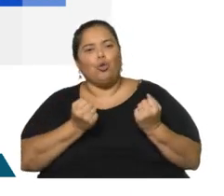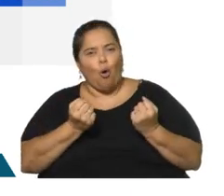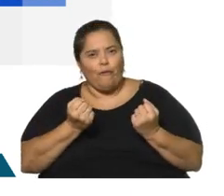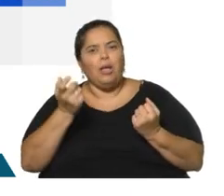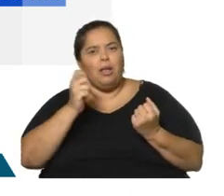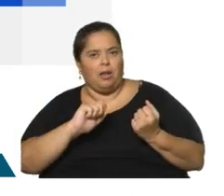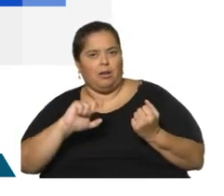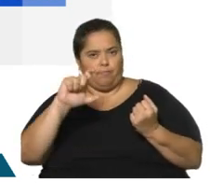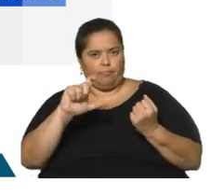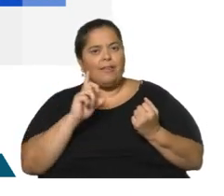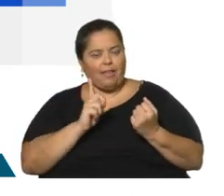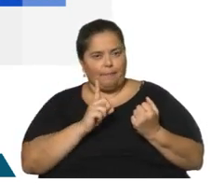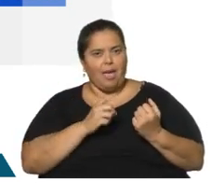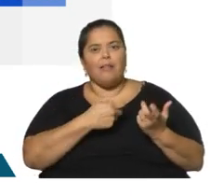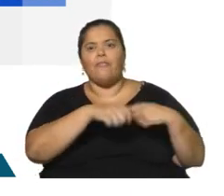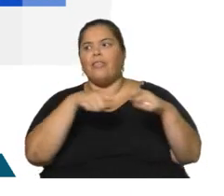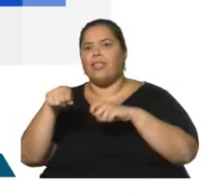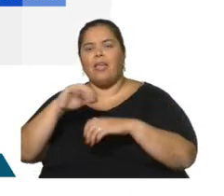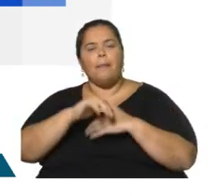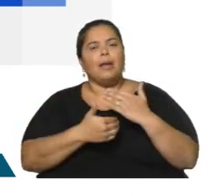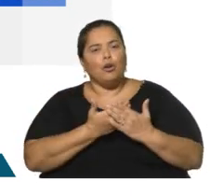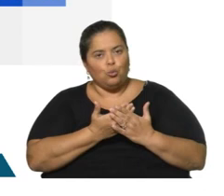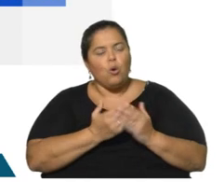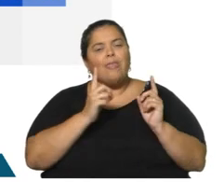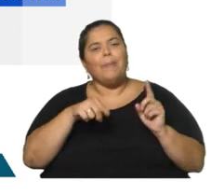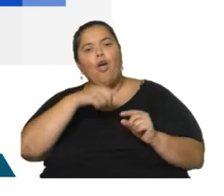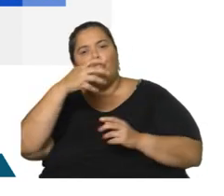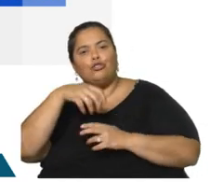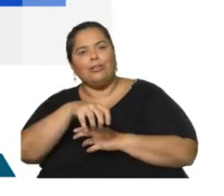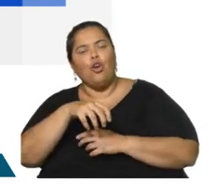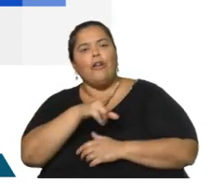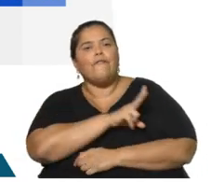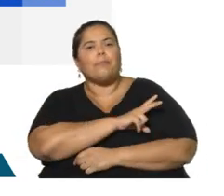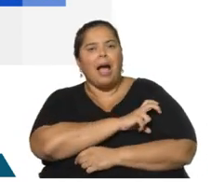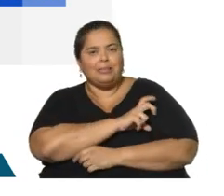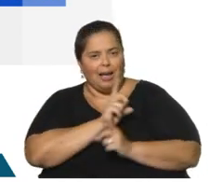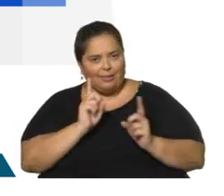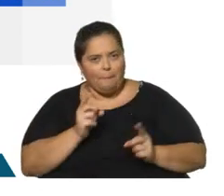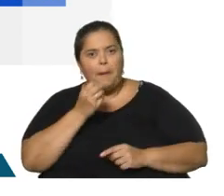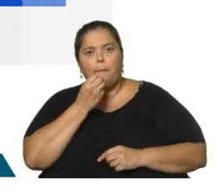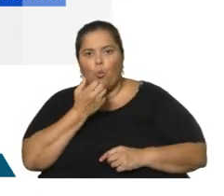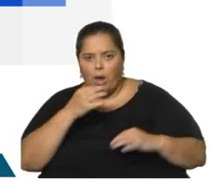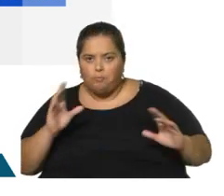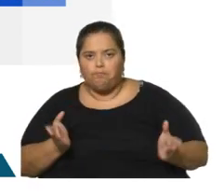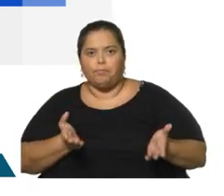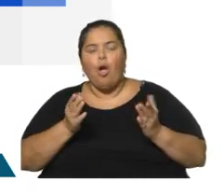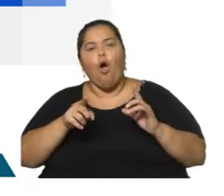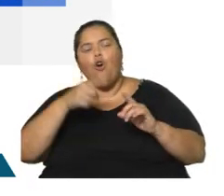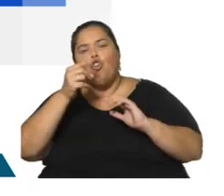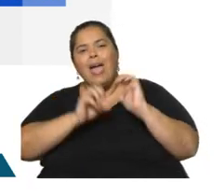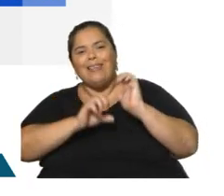se colocan en el Mercosur. También aparece el sector farmacéutico con buen impulso. Los otros dos, energía eléctrica,